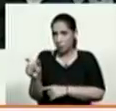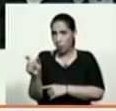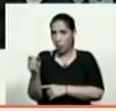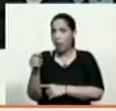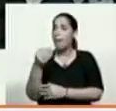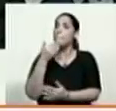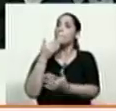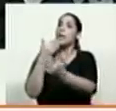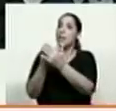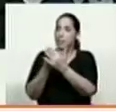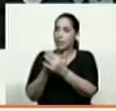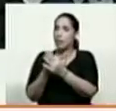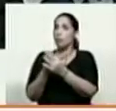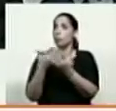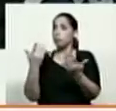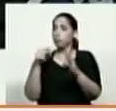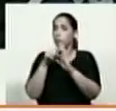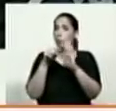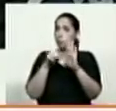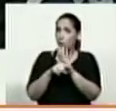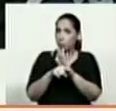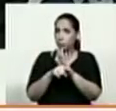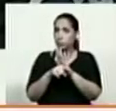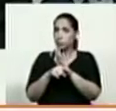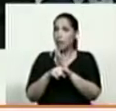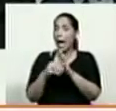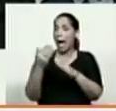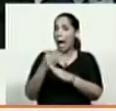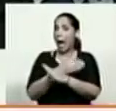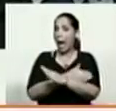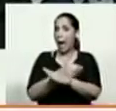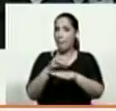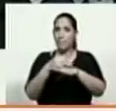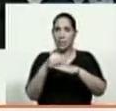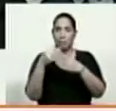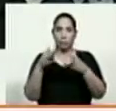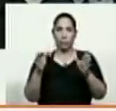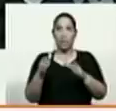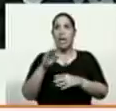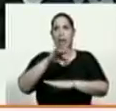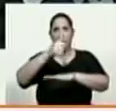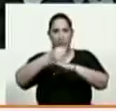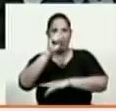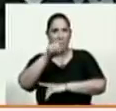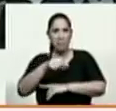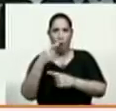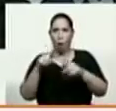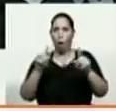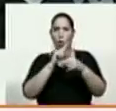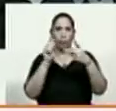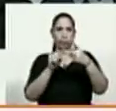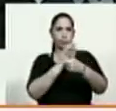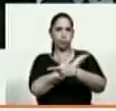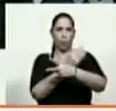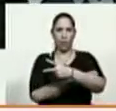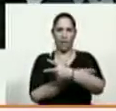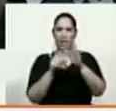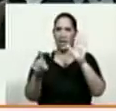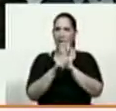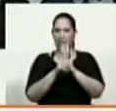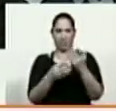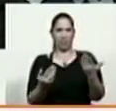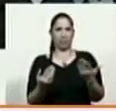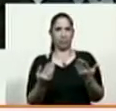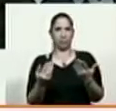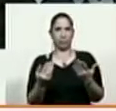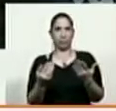cautelares ante el TCJ y a la vez es jefe de otro poder público nacional que es el Poder Legislativo. Imagínense